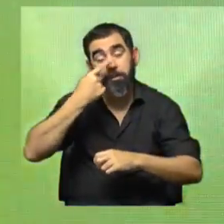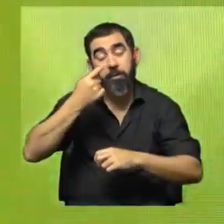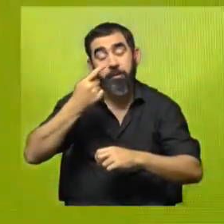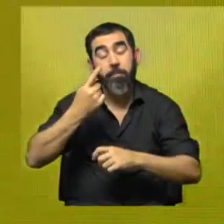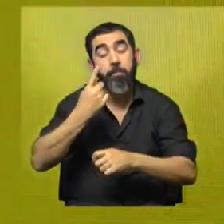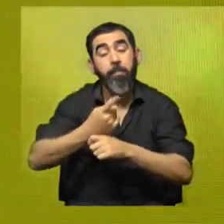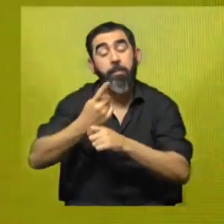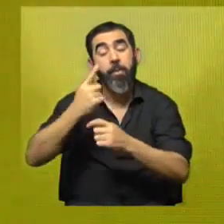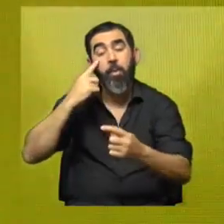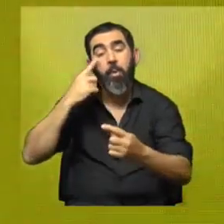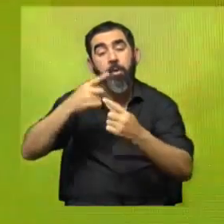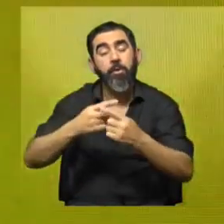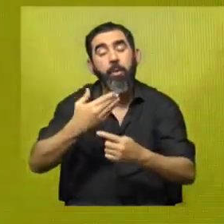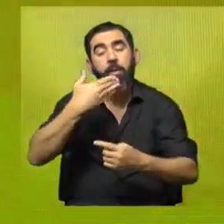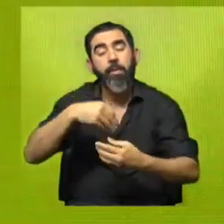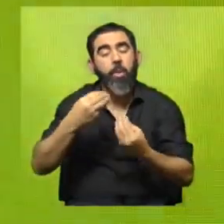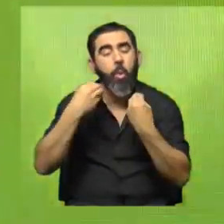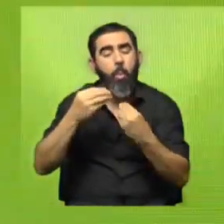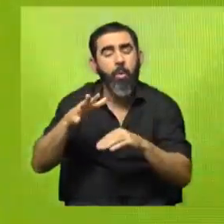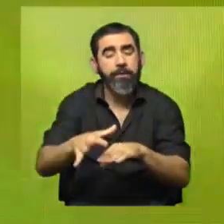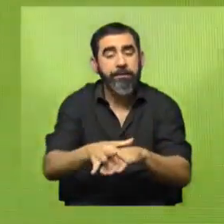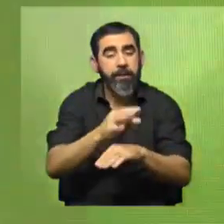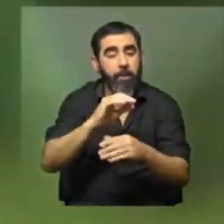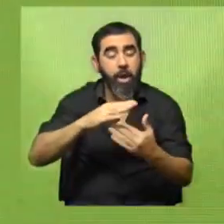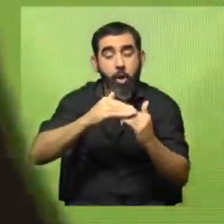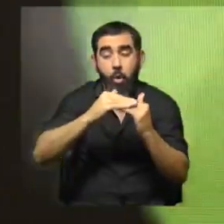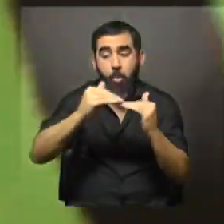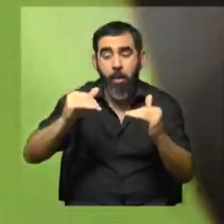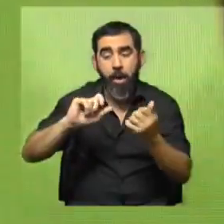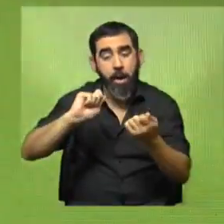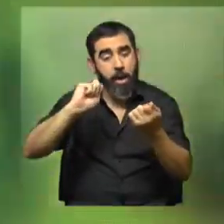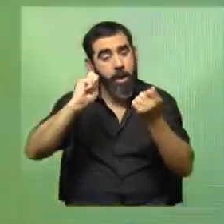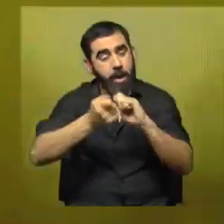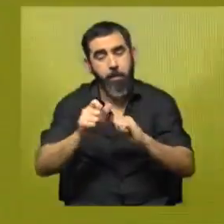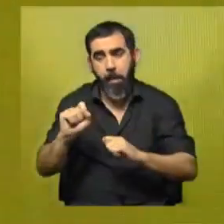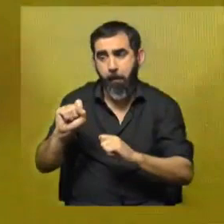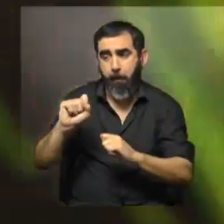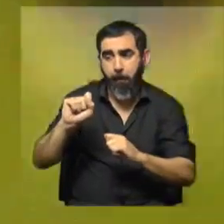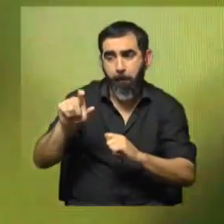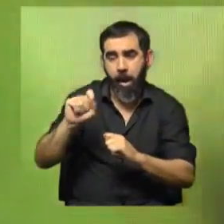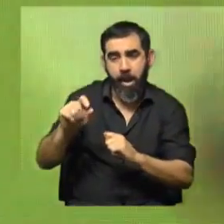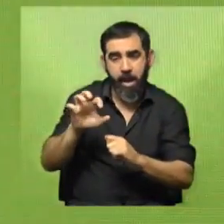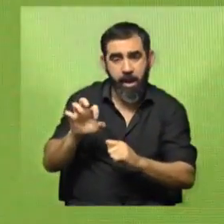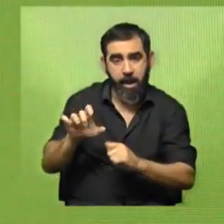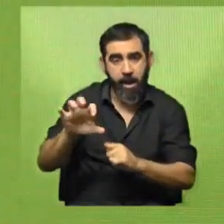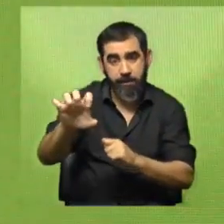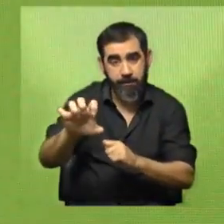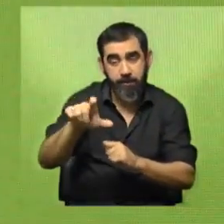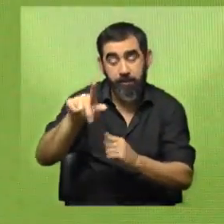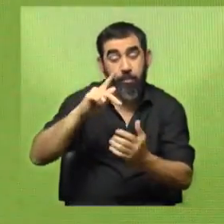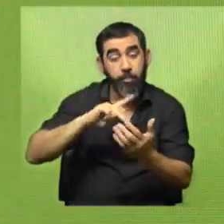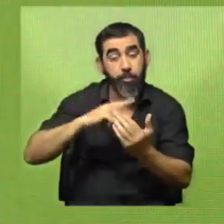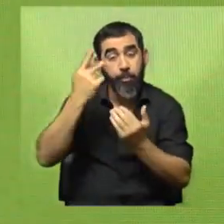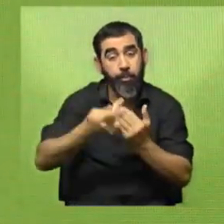primero tratar de comprender cómo una célula normal se transforma en maligna, en cancerígena. Bueno, este es un proyecto que